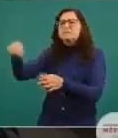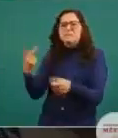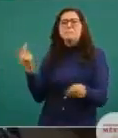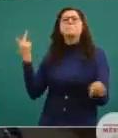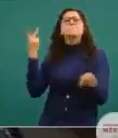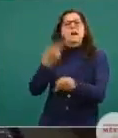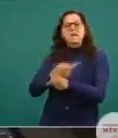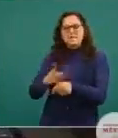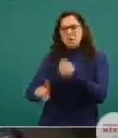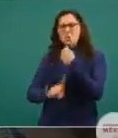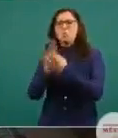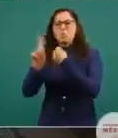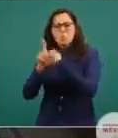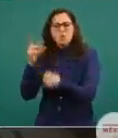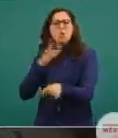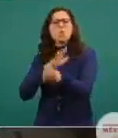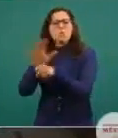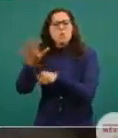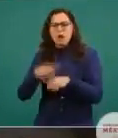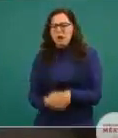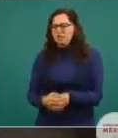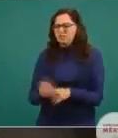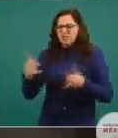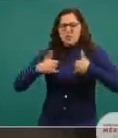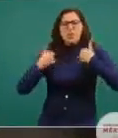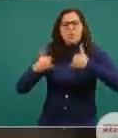¿Qué hacer con los jóvenes?